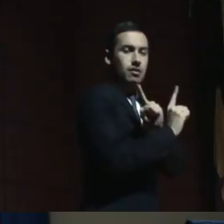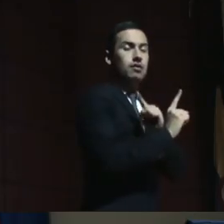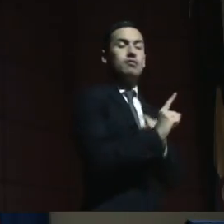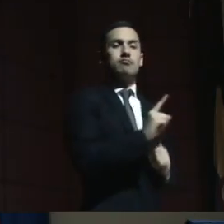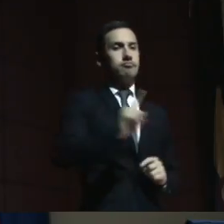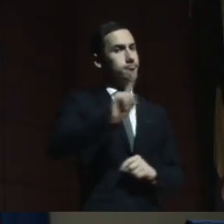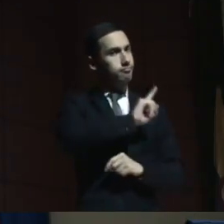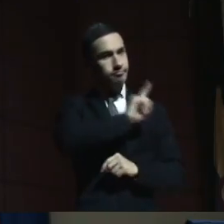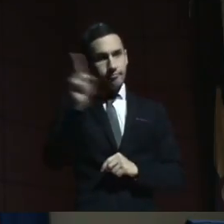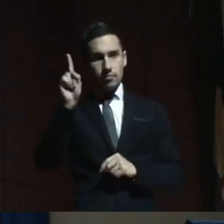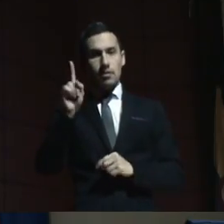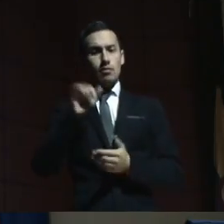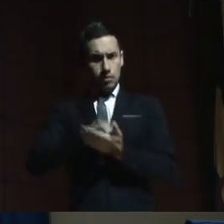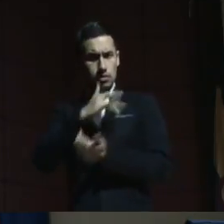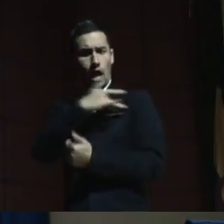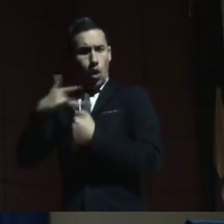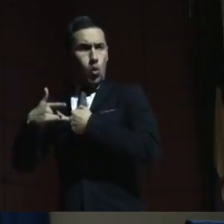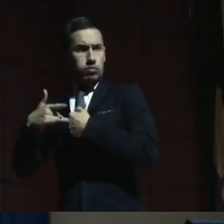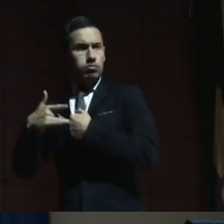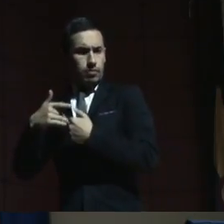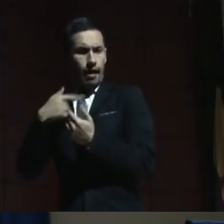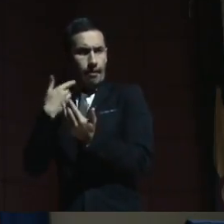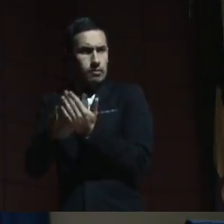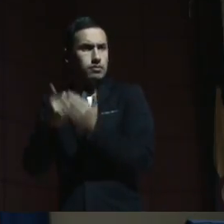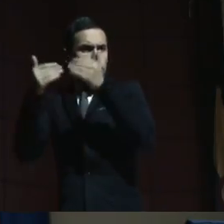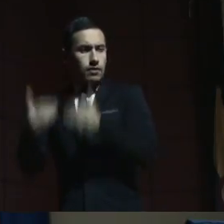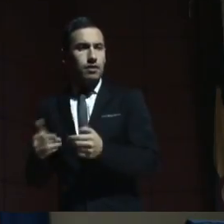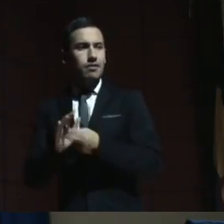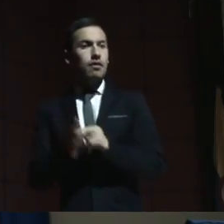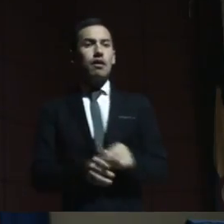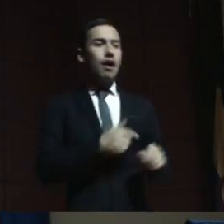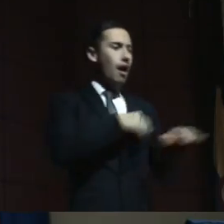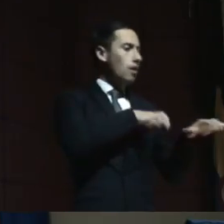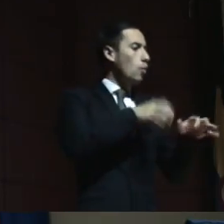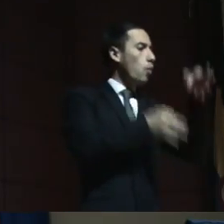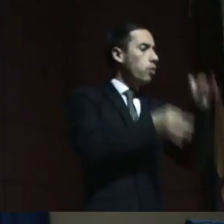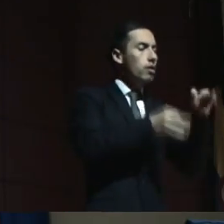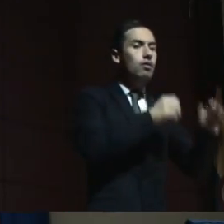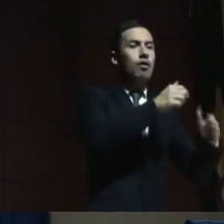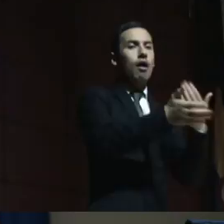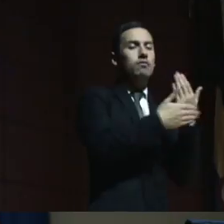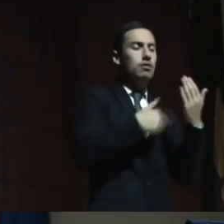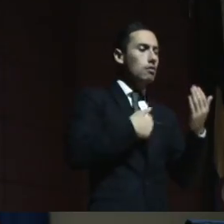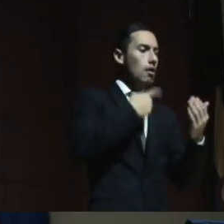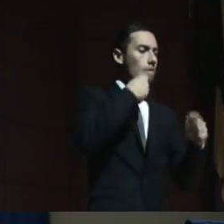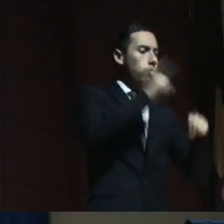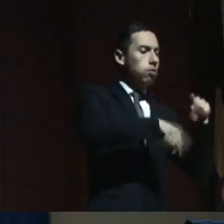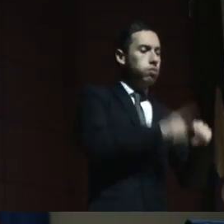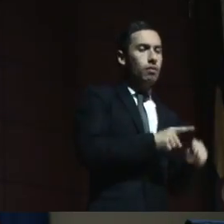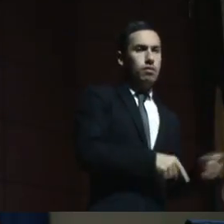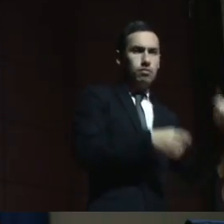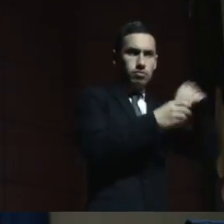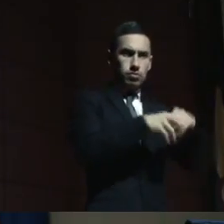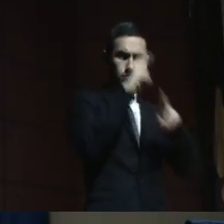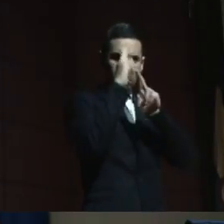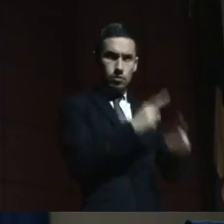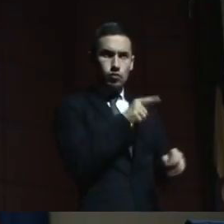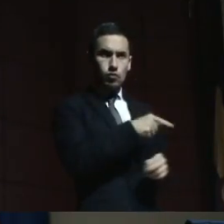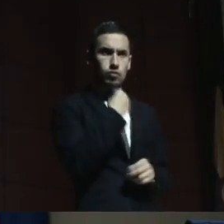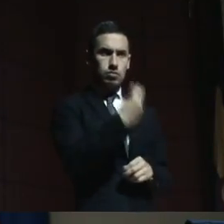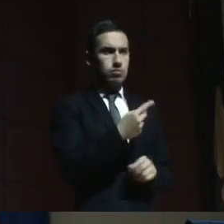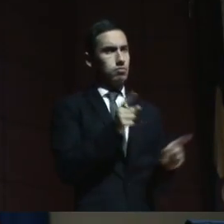por qué ser un acto jurídico que le retire a la persona todas sus posibilidades de ser tenida en cuenta su voz.